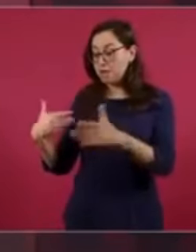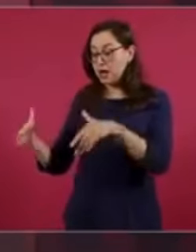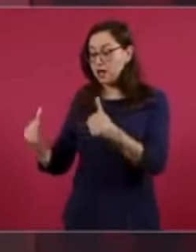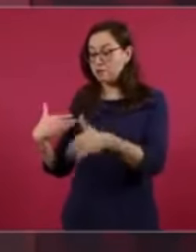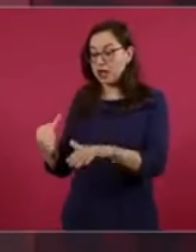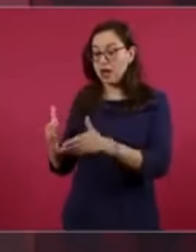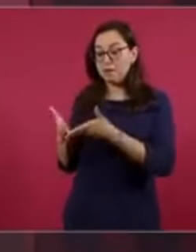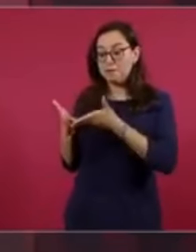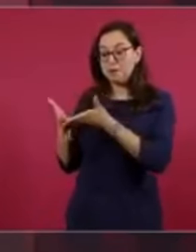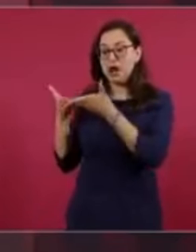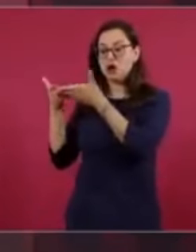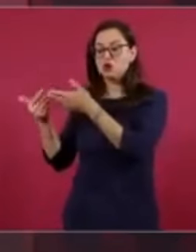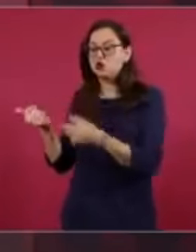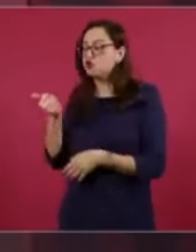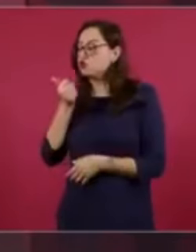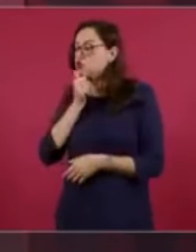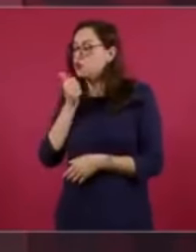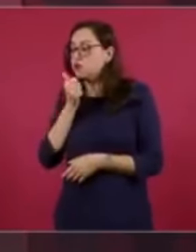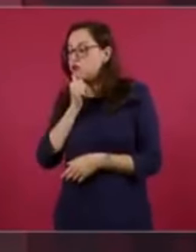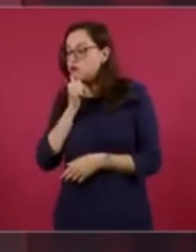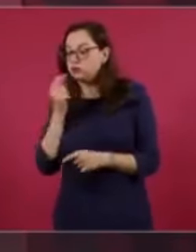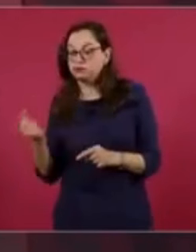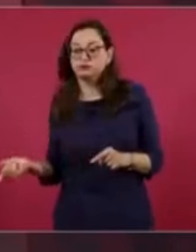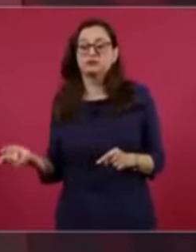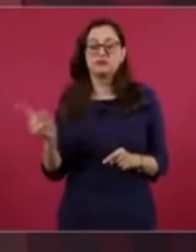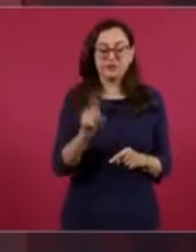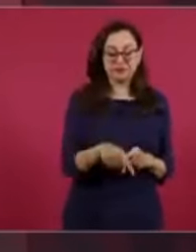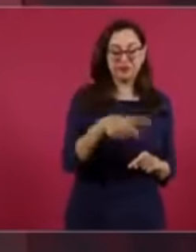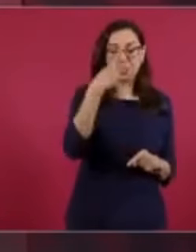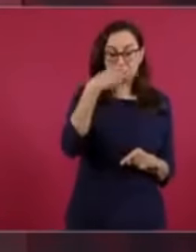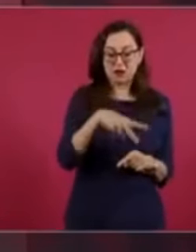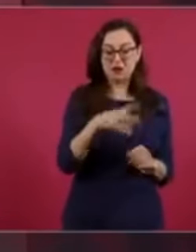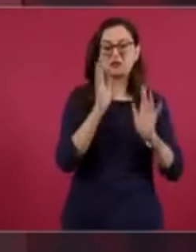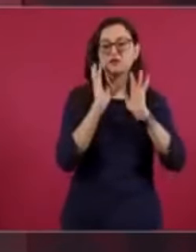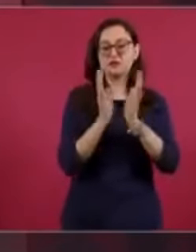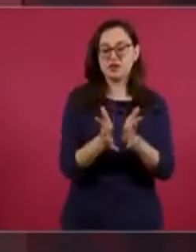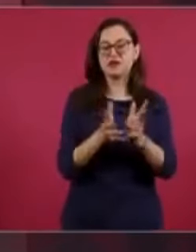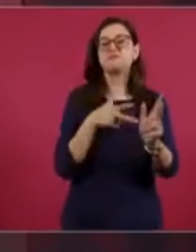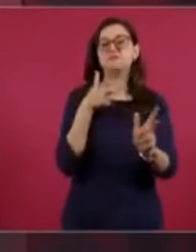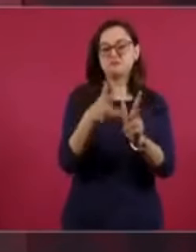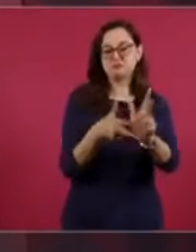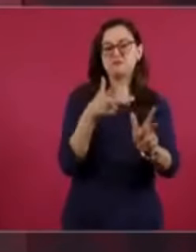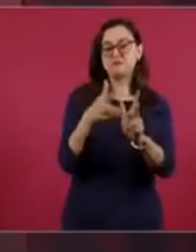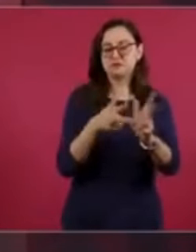ya se tenía el ferrocarril de Coatzacoalcos a Salina Cruz.